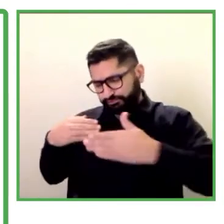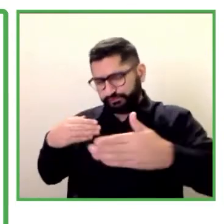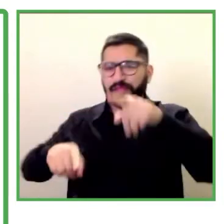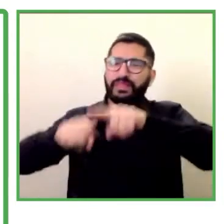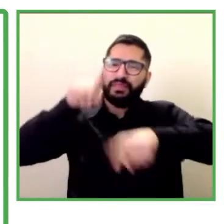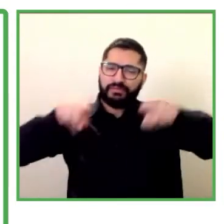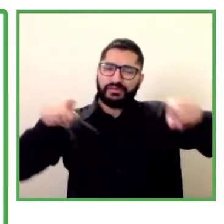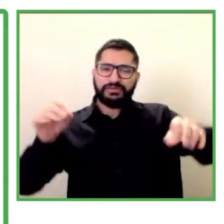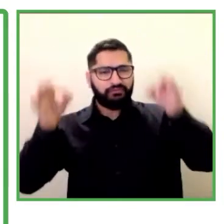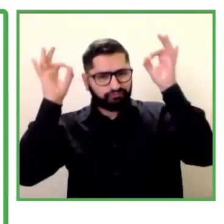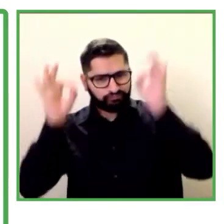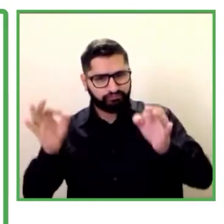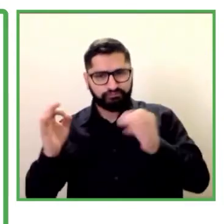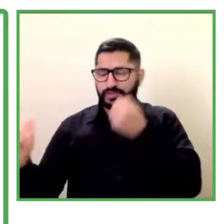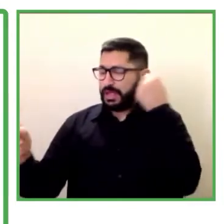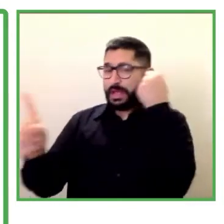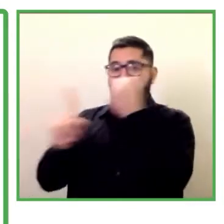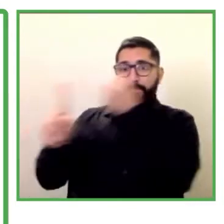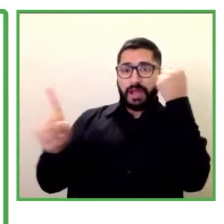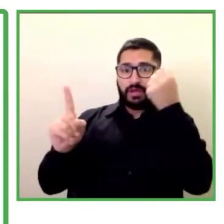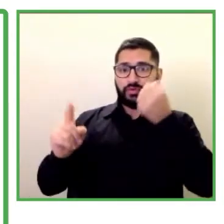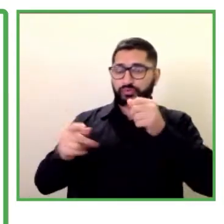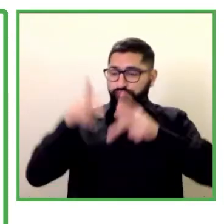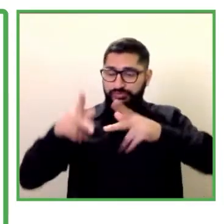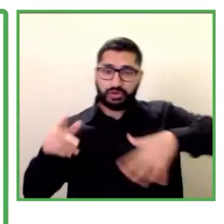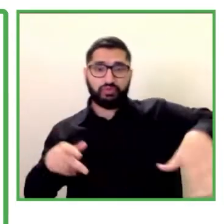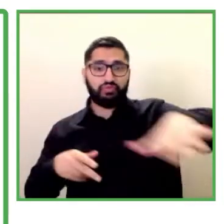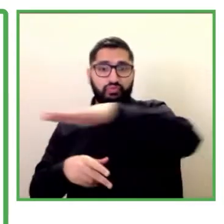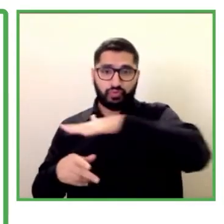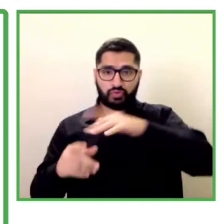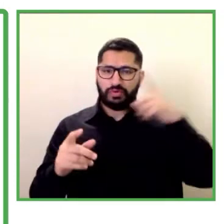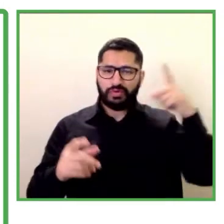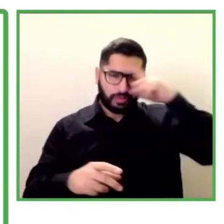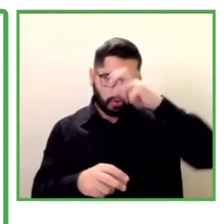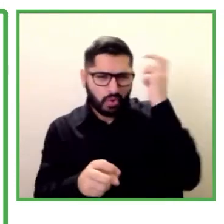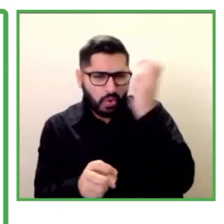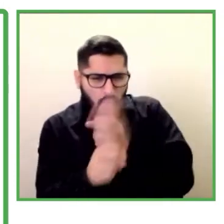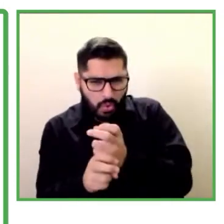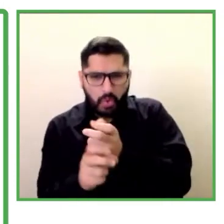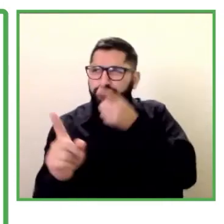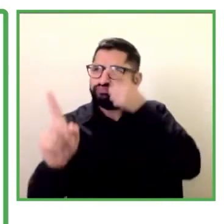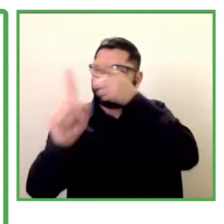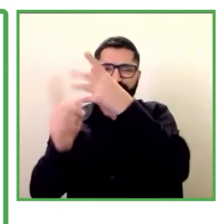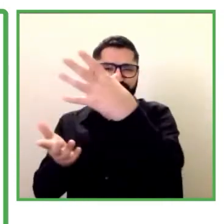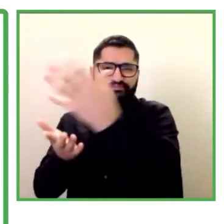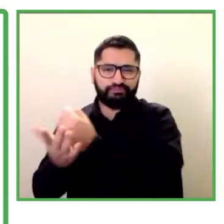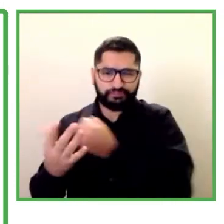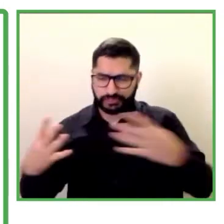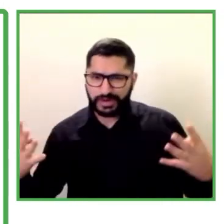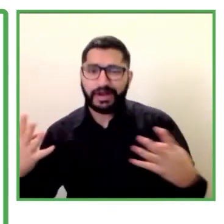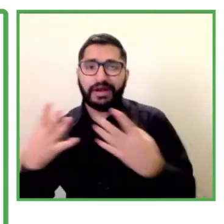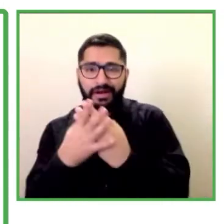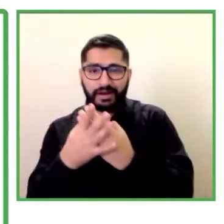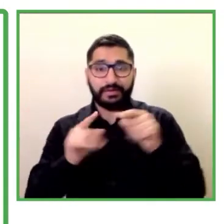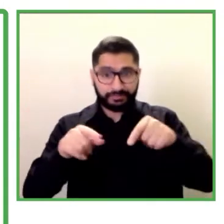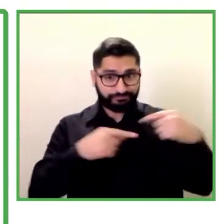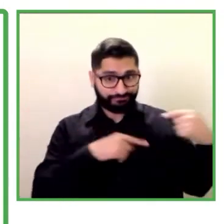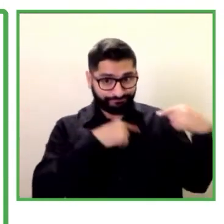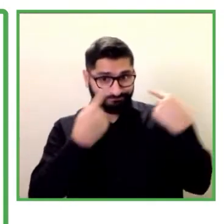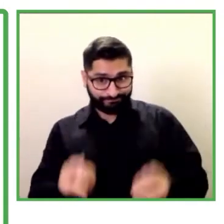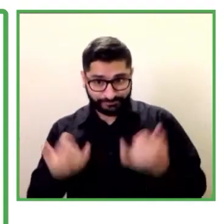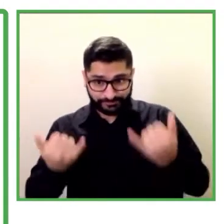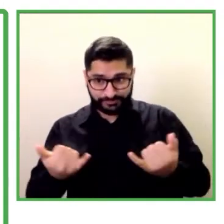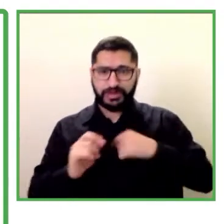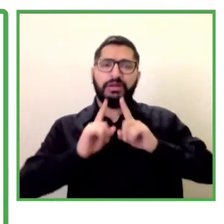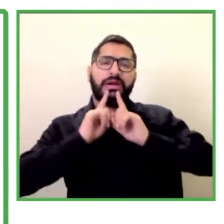complejiza más el desafío nuestra red como esencia vive viene a dar respuesta a las necesidades inmediatos de las empresas